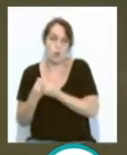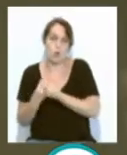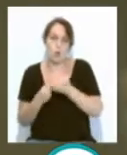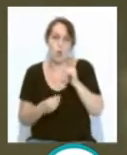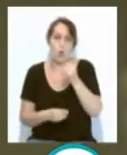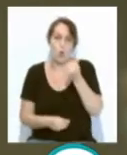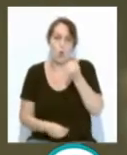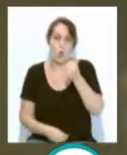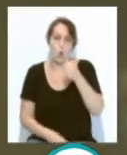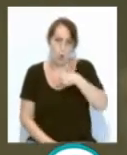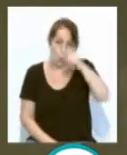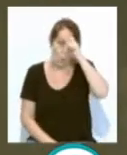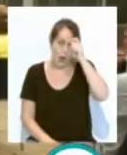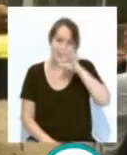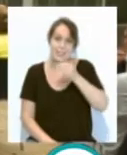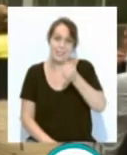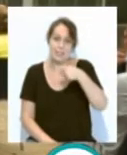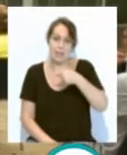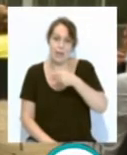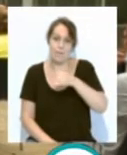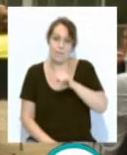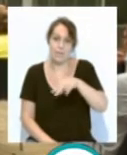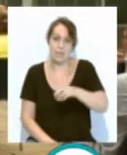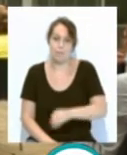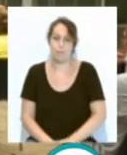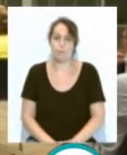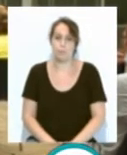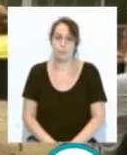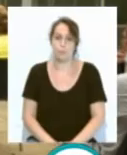ciudad, la playa, todo. ¿No? ¿Nunca?